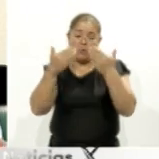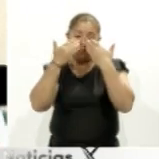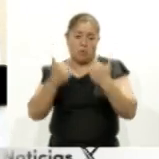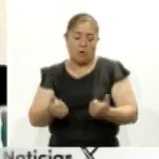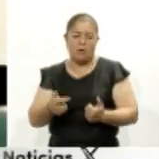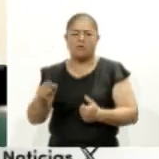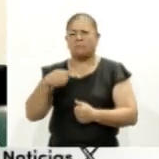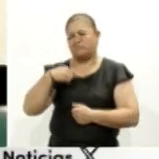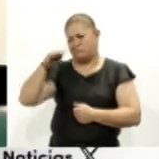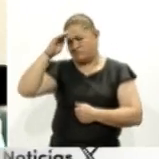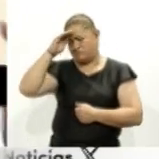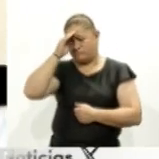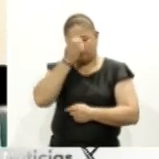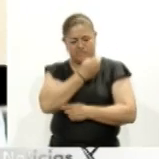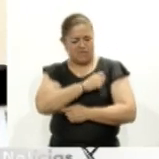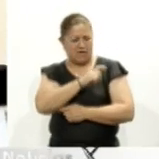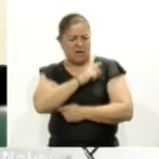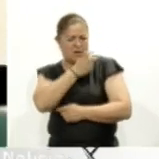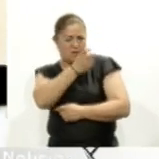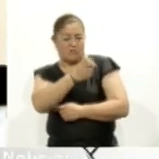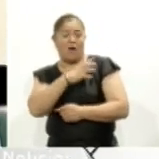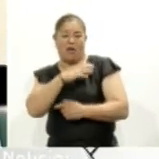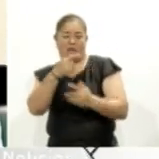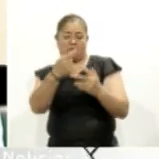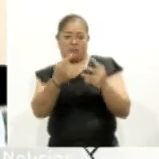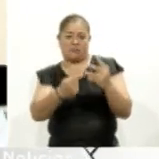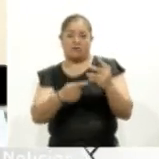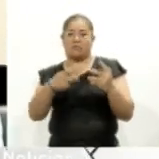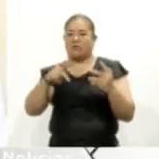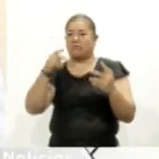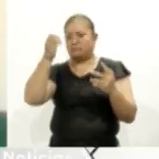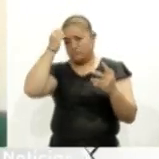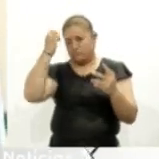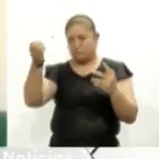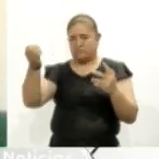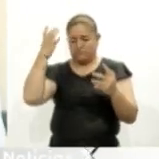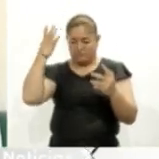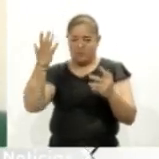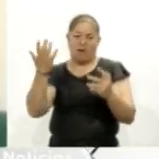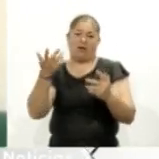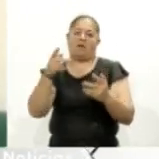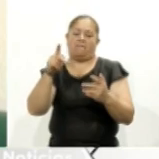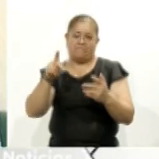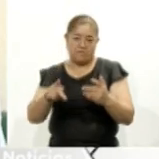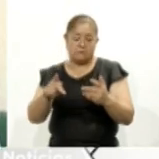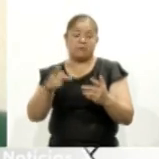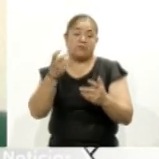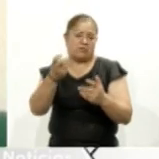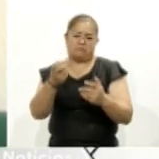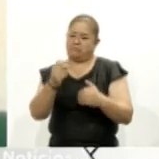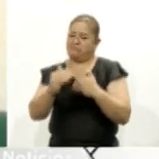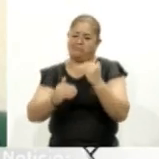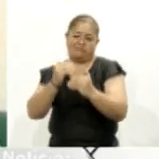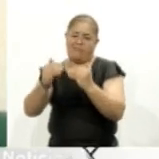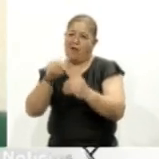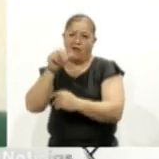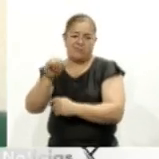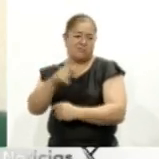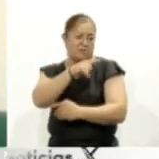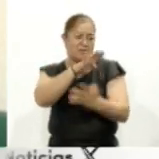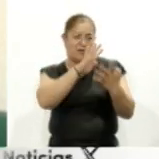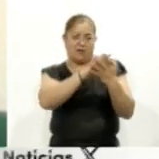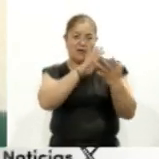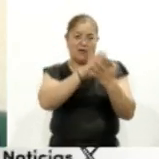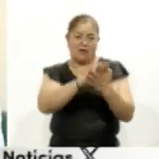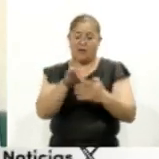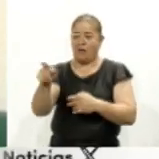salud básica, se hace referencia a muchos temas, pero muchas veces se olvida la menstruación y es un proceso que no nos podemos quitar. Si estás privada de tu libertad, si